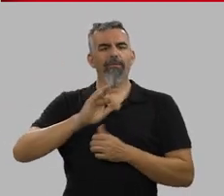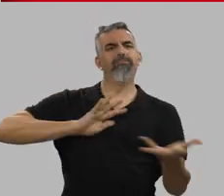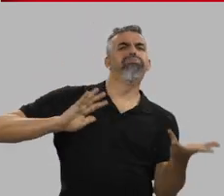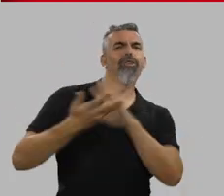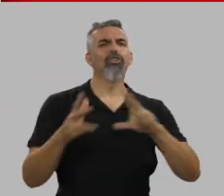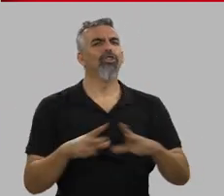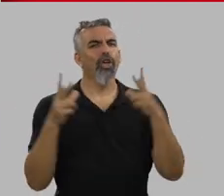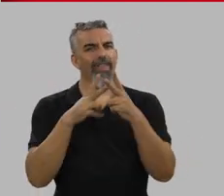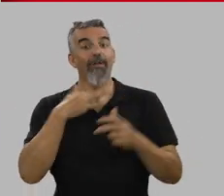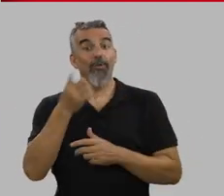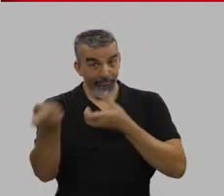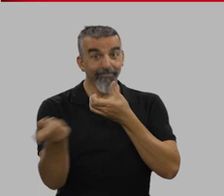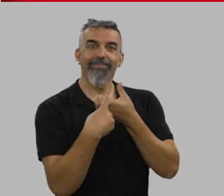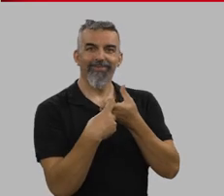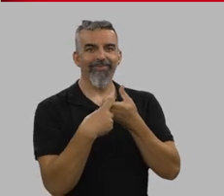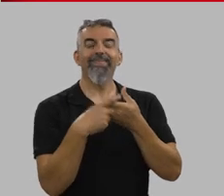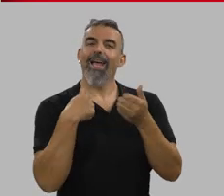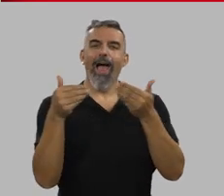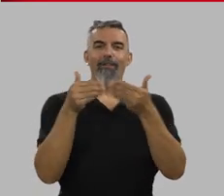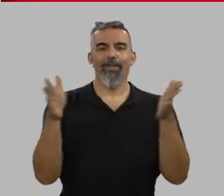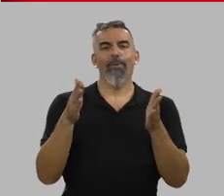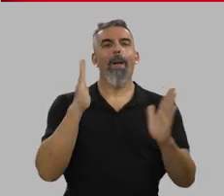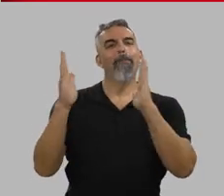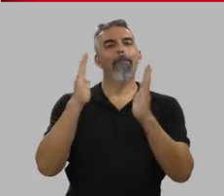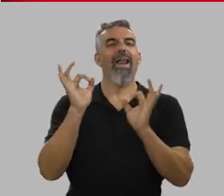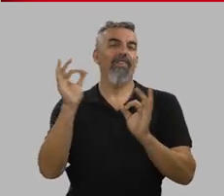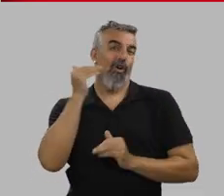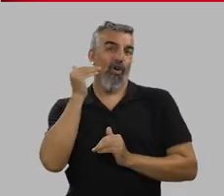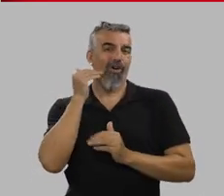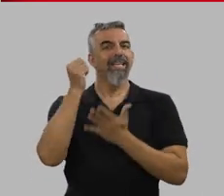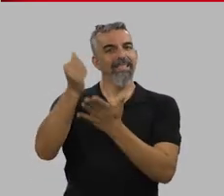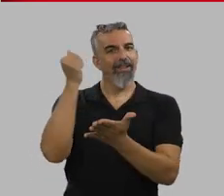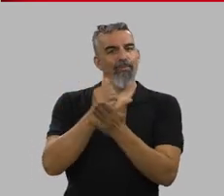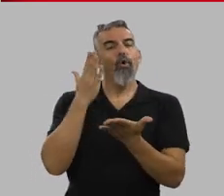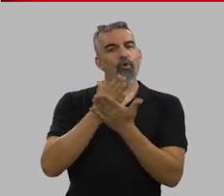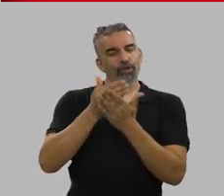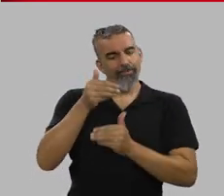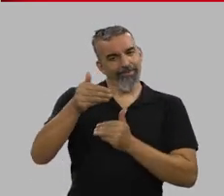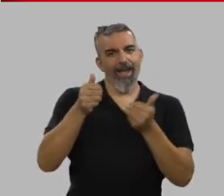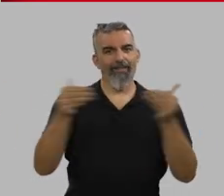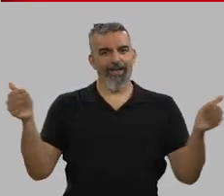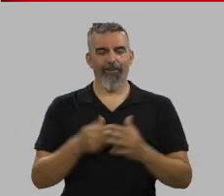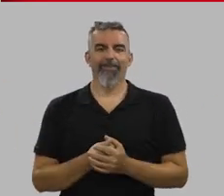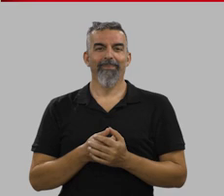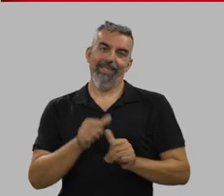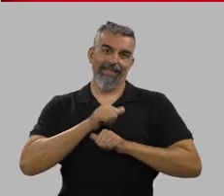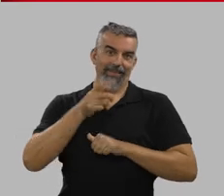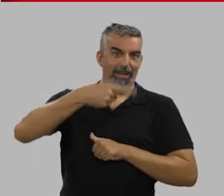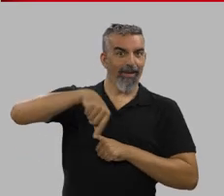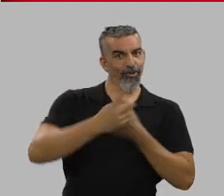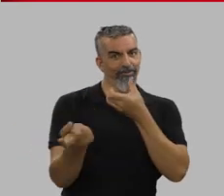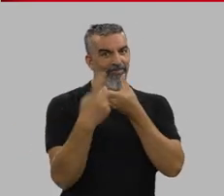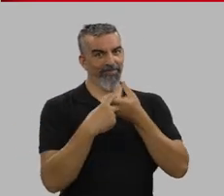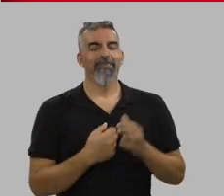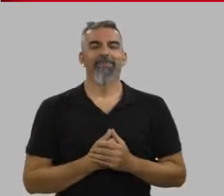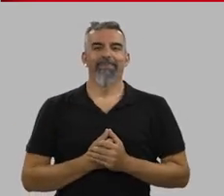pensamos que es posible operar un gran cambio social. Te sumas. Ya está abierto el plazo de inscripción del próximo curso.